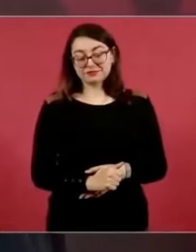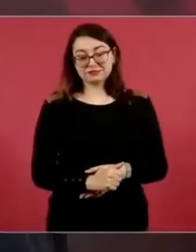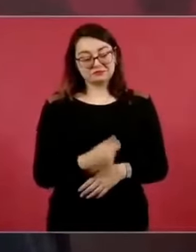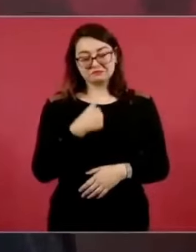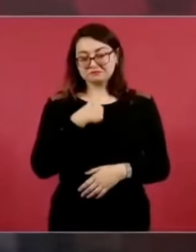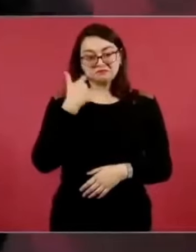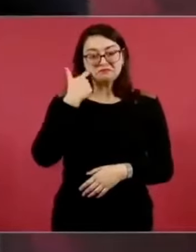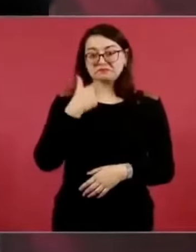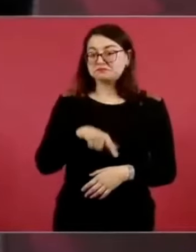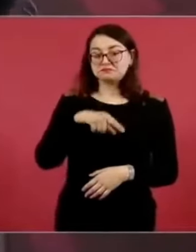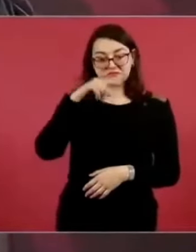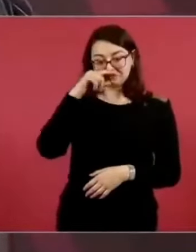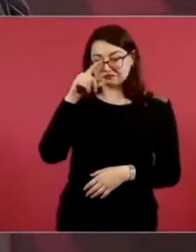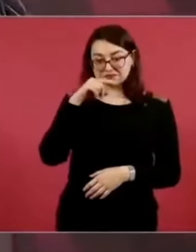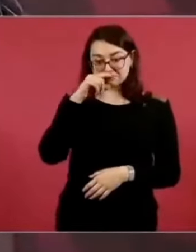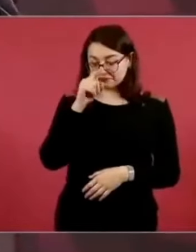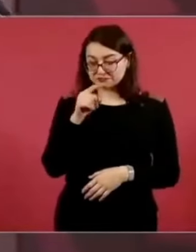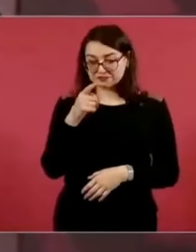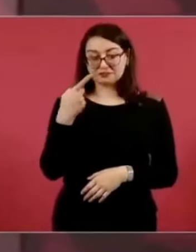pero estamos